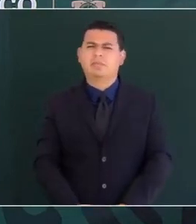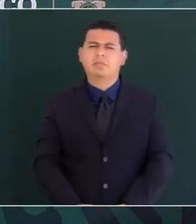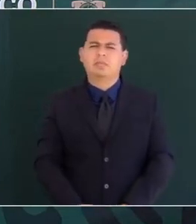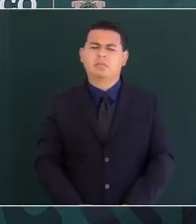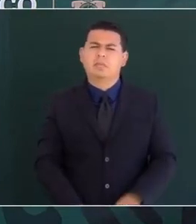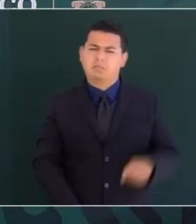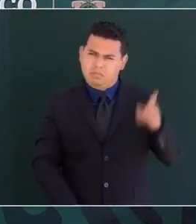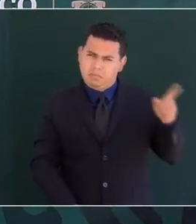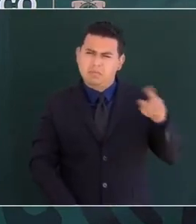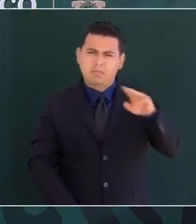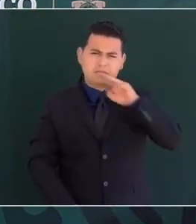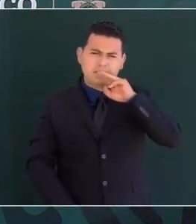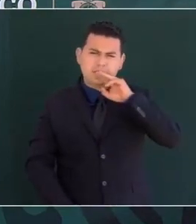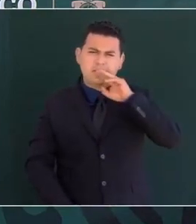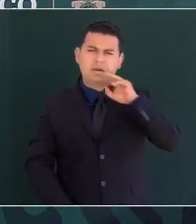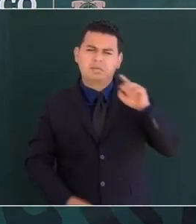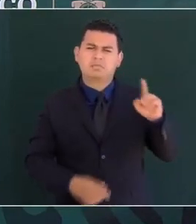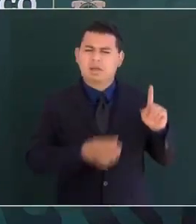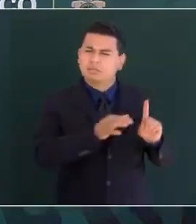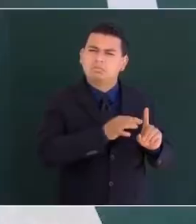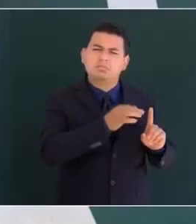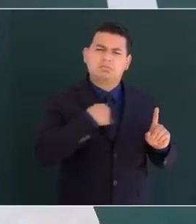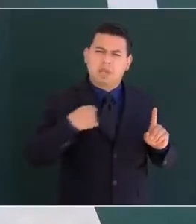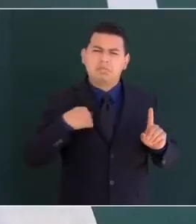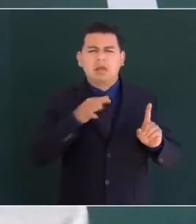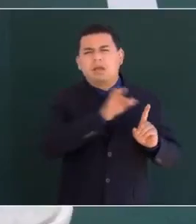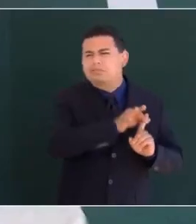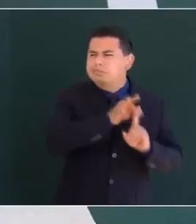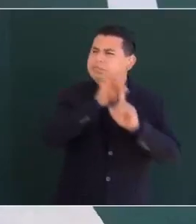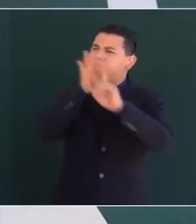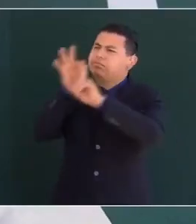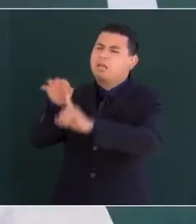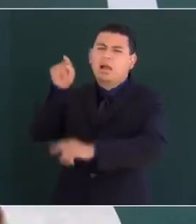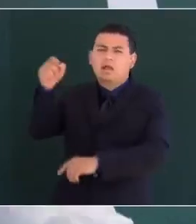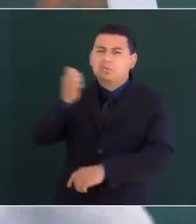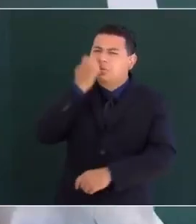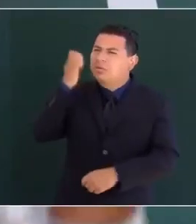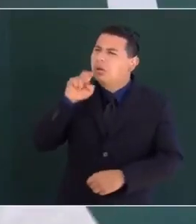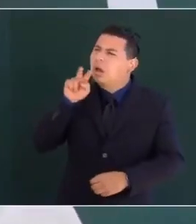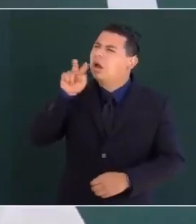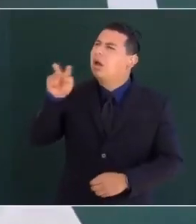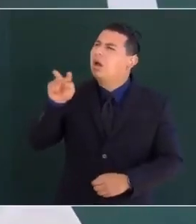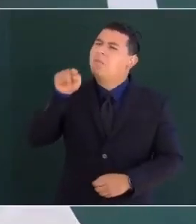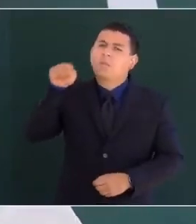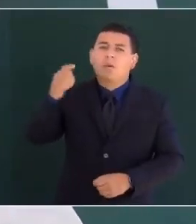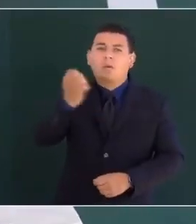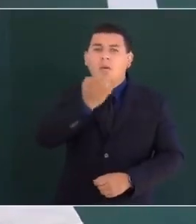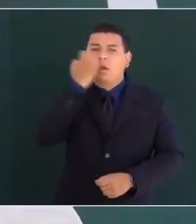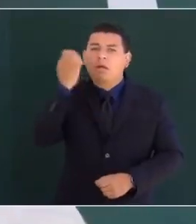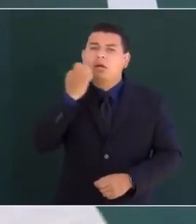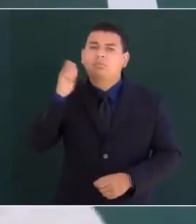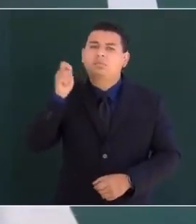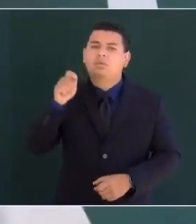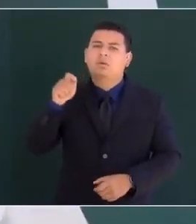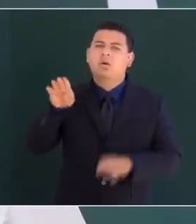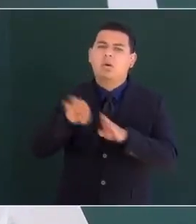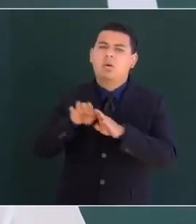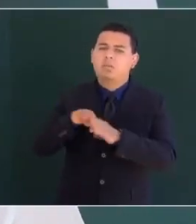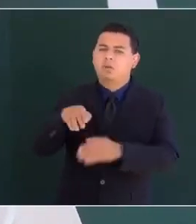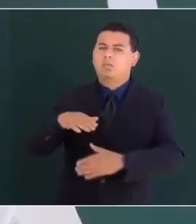llamaba Antioch College, en Unidos. Y en esa escuela había una estatua de de